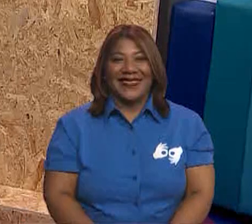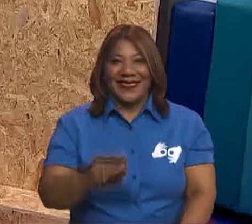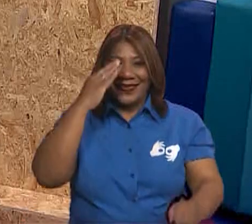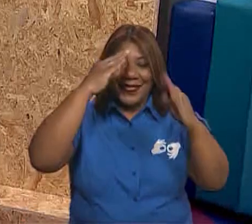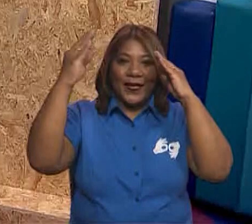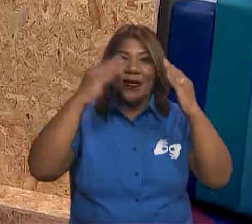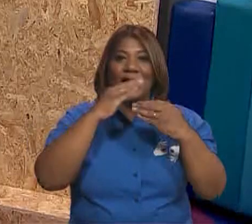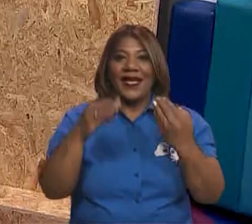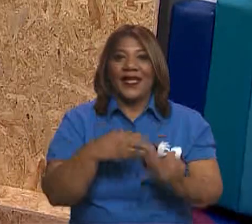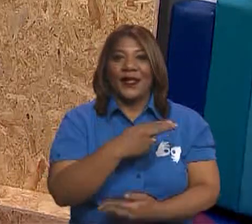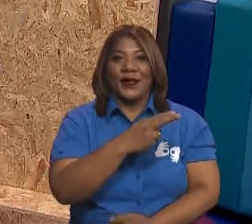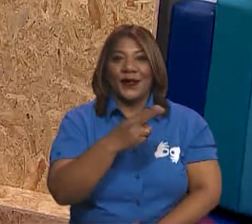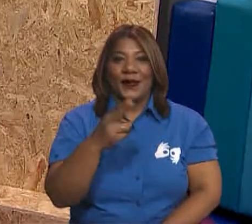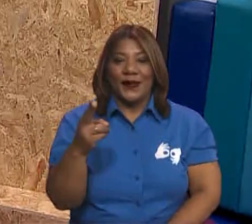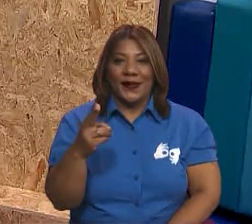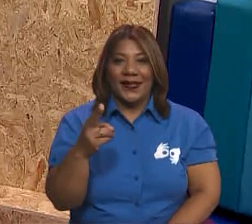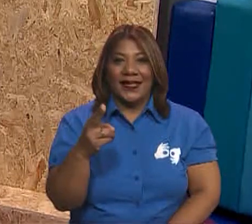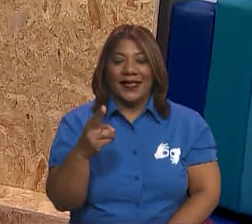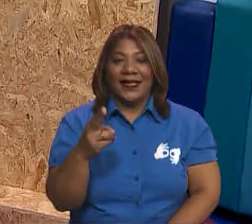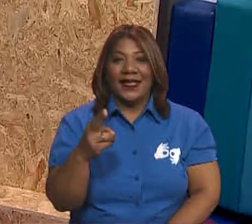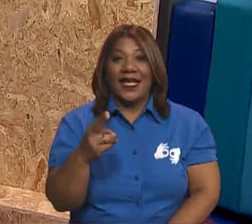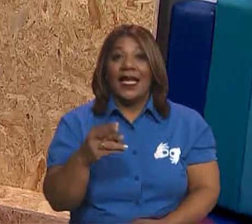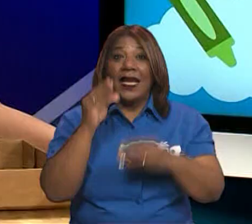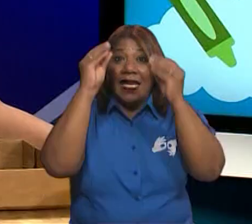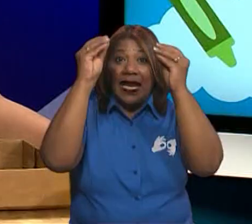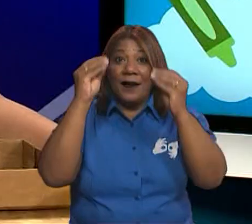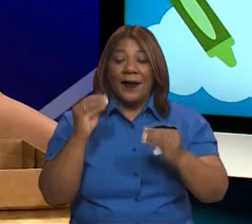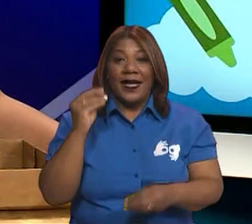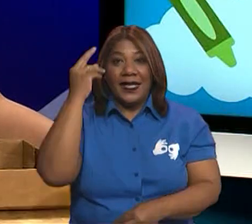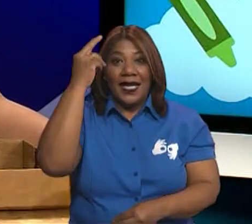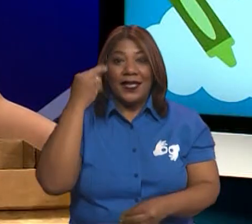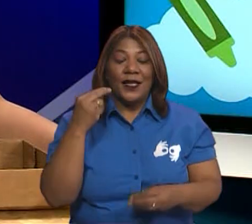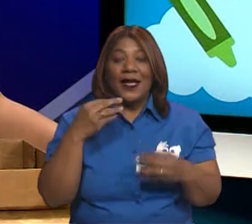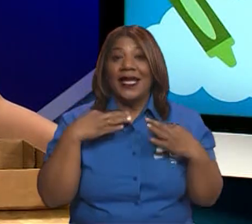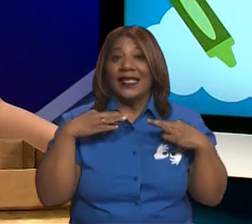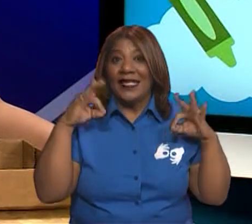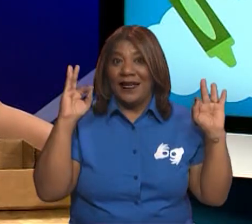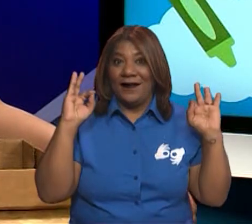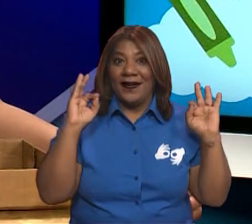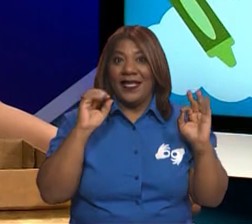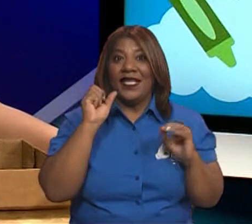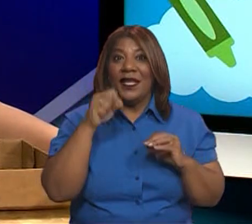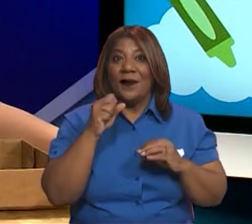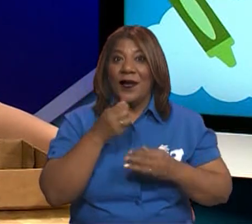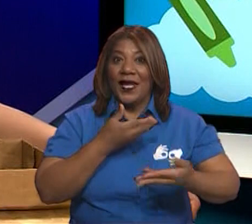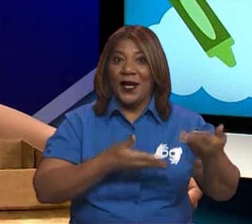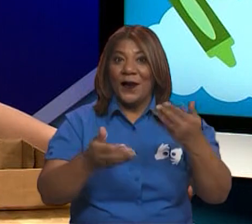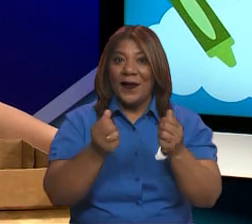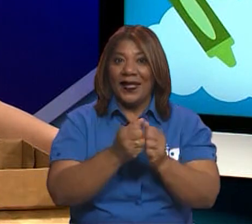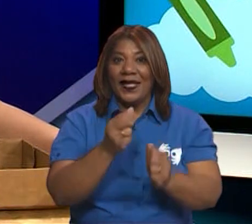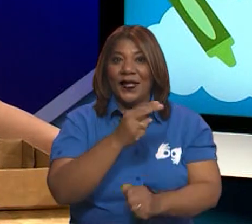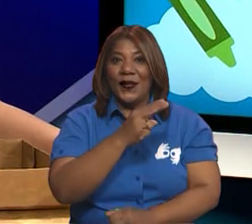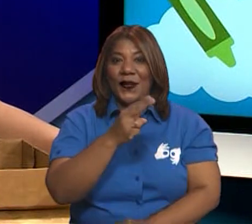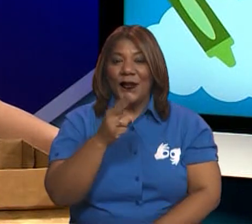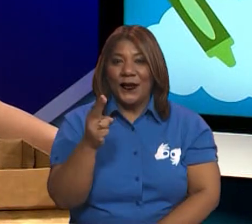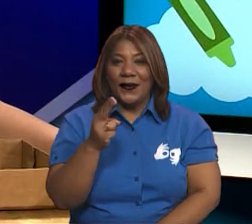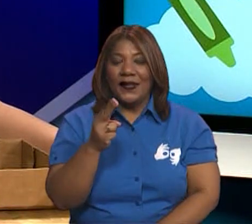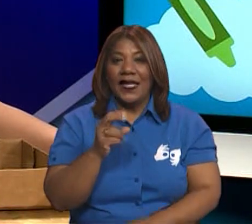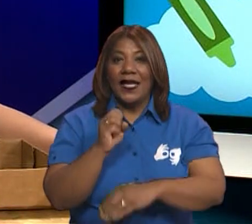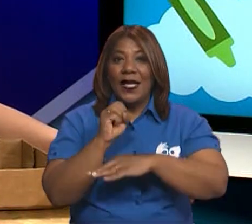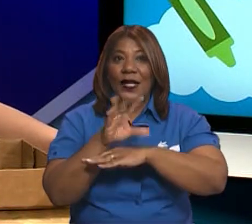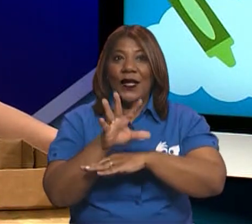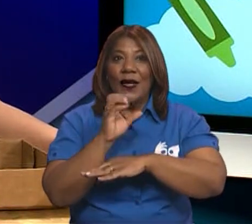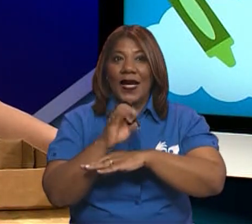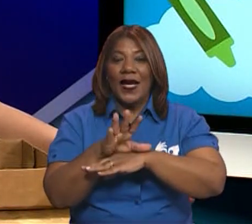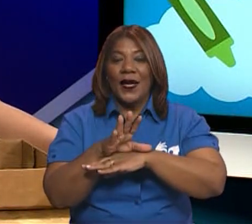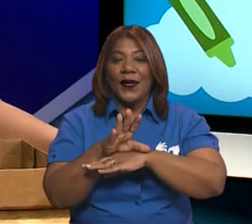¡Hola, chicos! Estoy muy contenta de tenerlos el día de hoy. La maestra Ninojka Herrero les va a hablar un poco de los ajustes